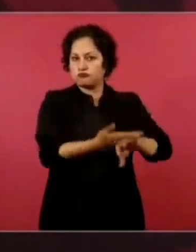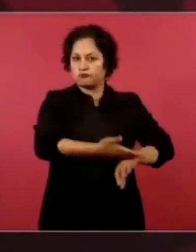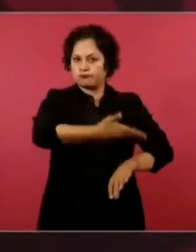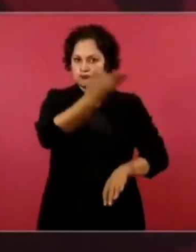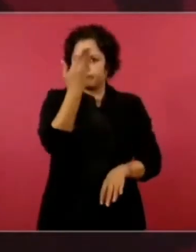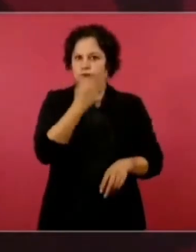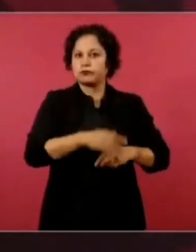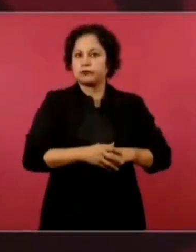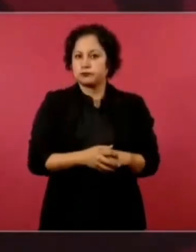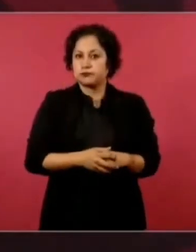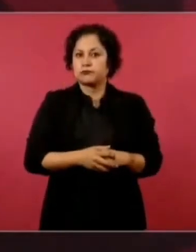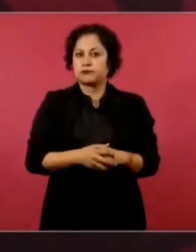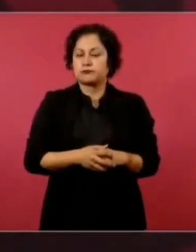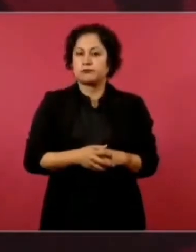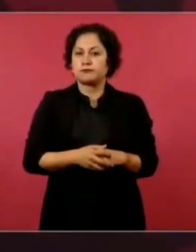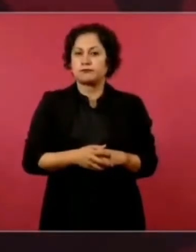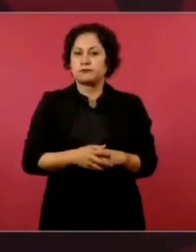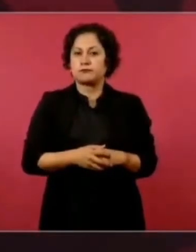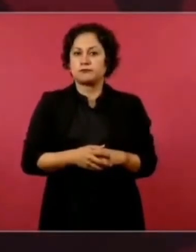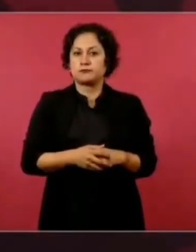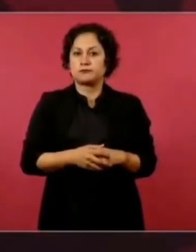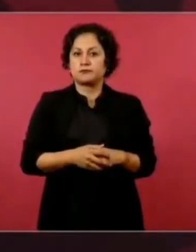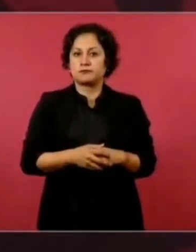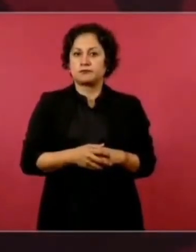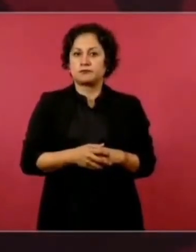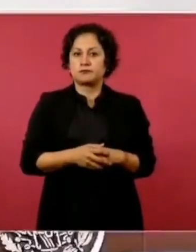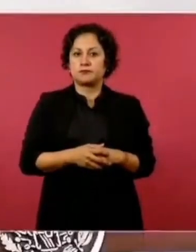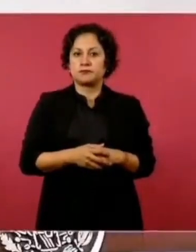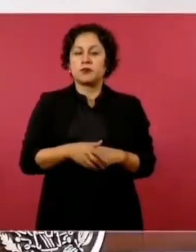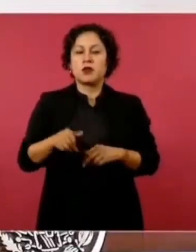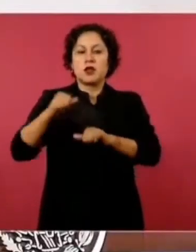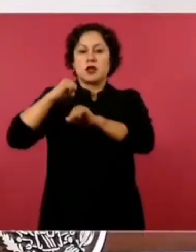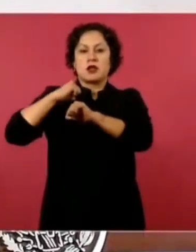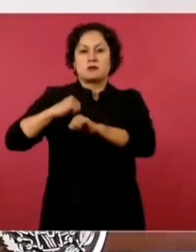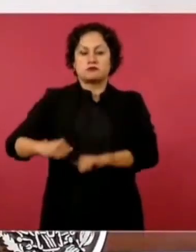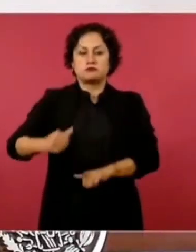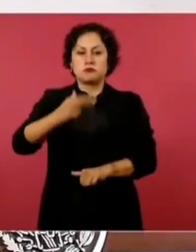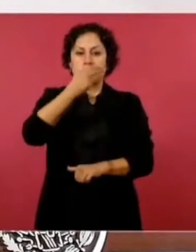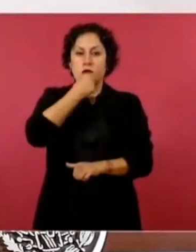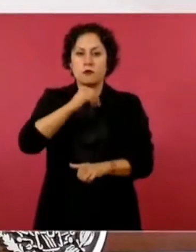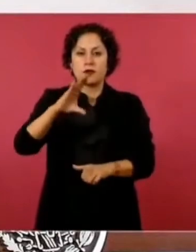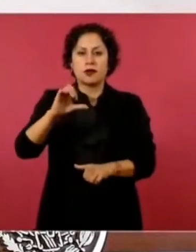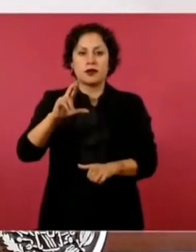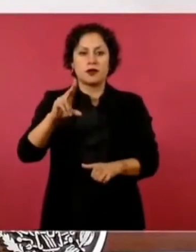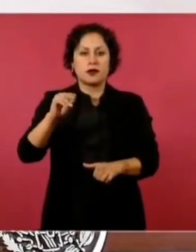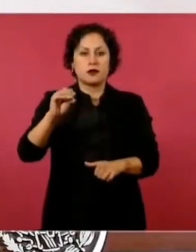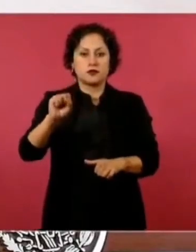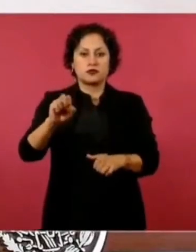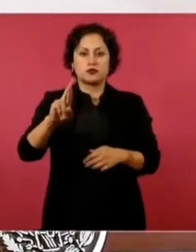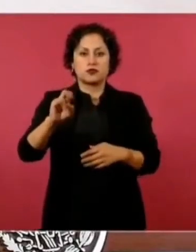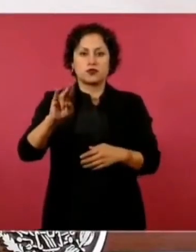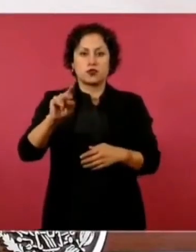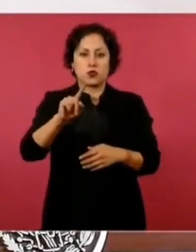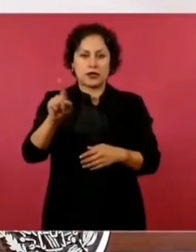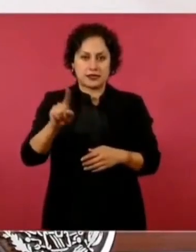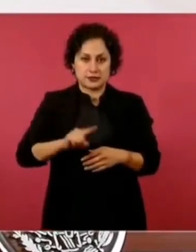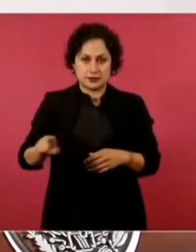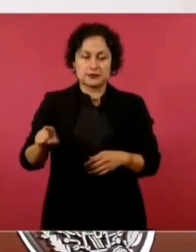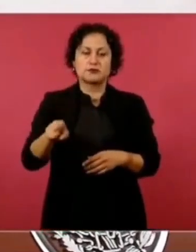a cabo Carlos Ruiz Abreu, el director. Ahí puede